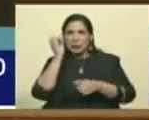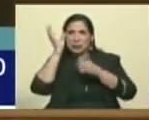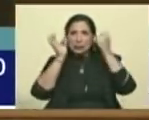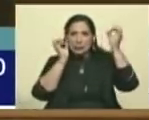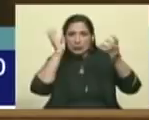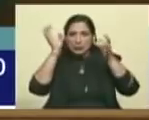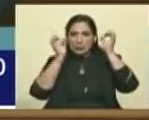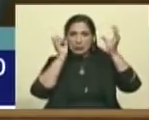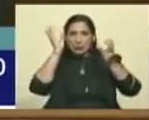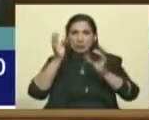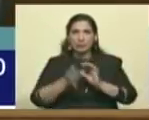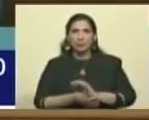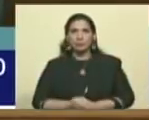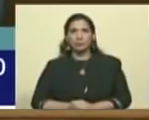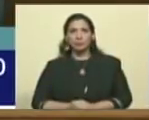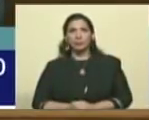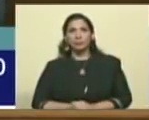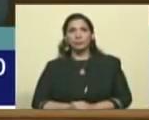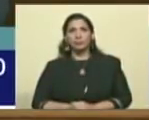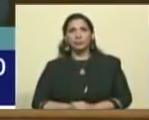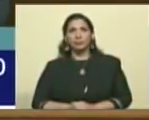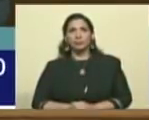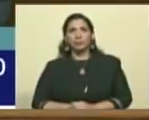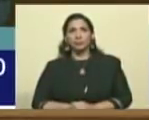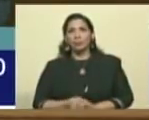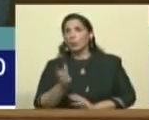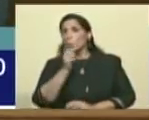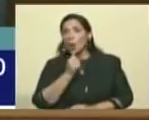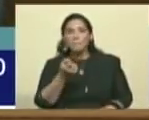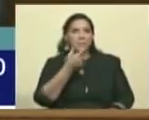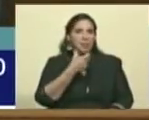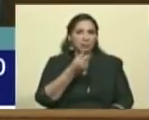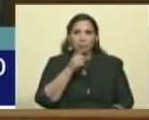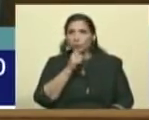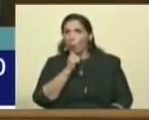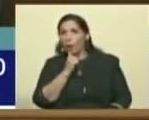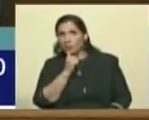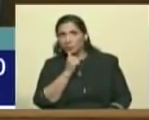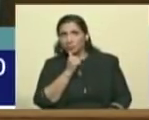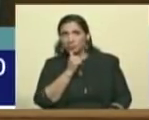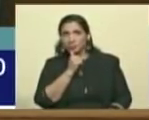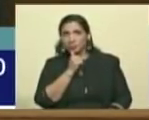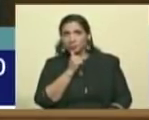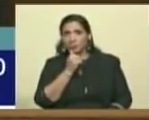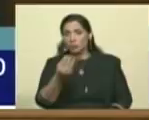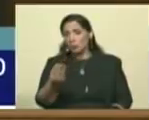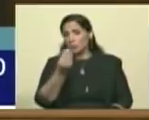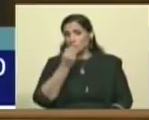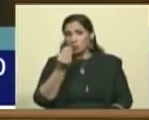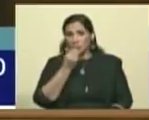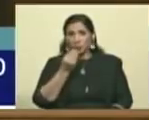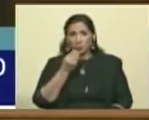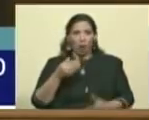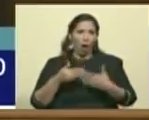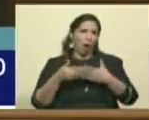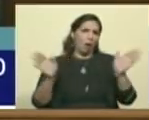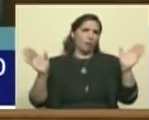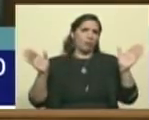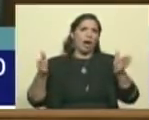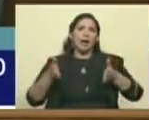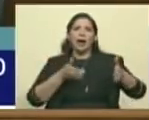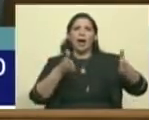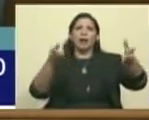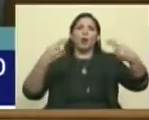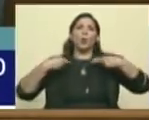La crisis humanitaria en Venezuela. No hay medicinas, no hay comida que abra un canal humanitario.